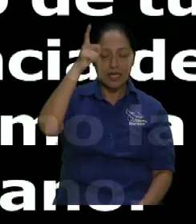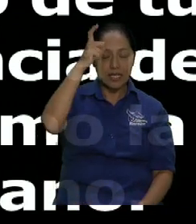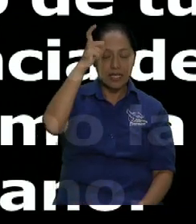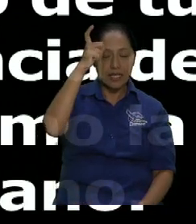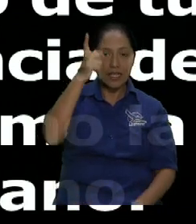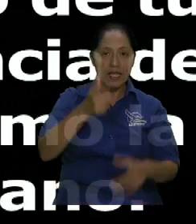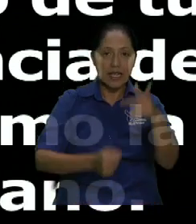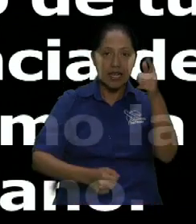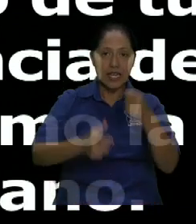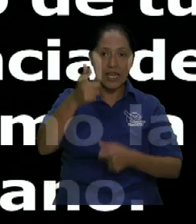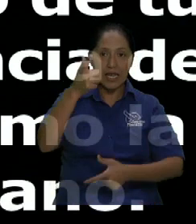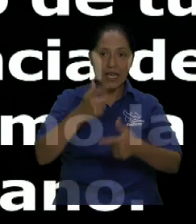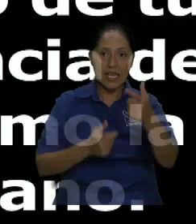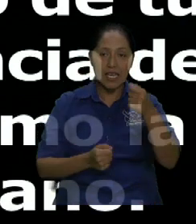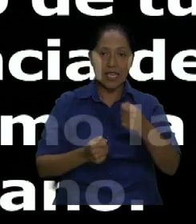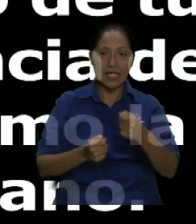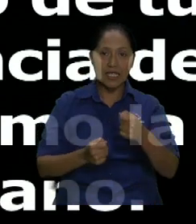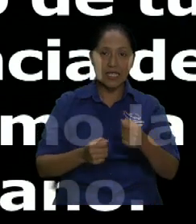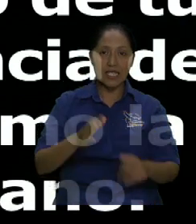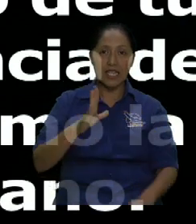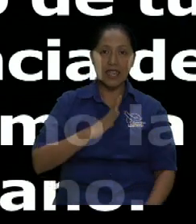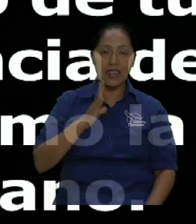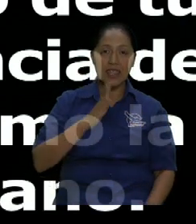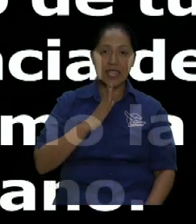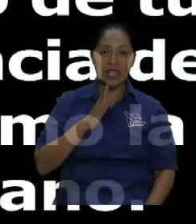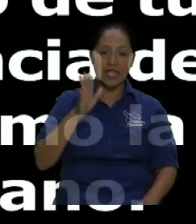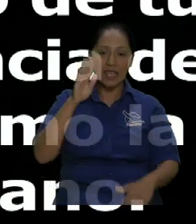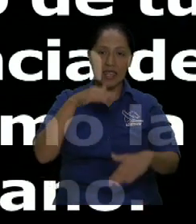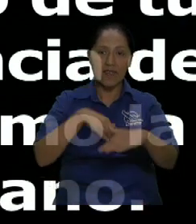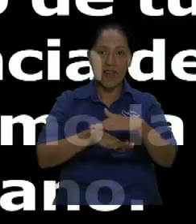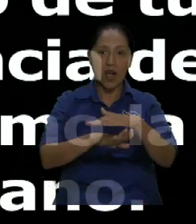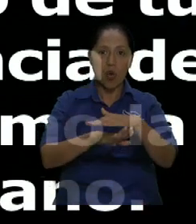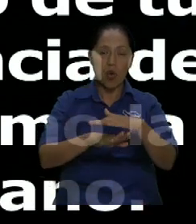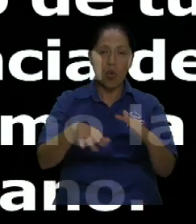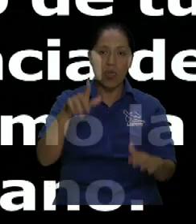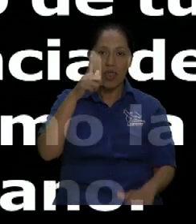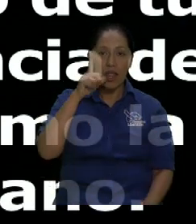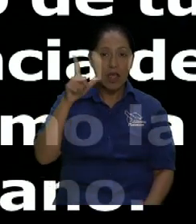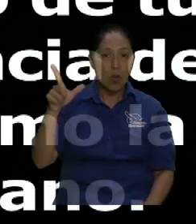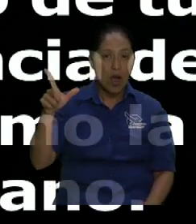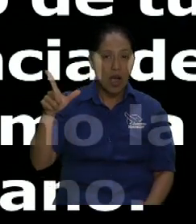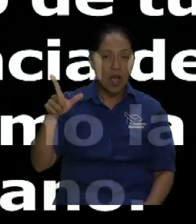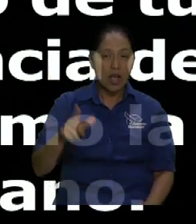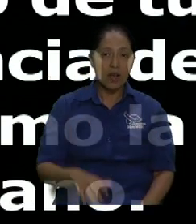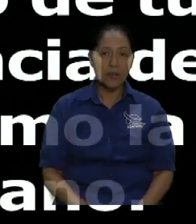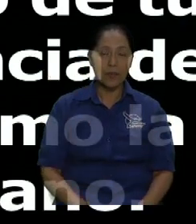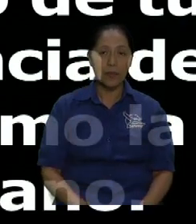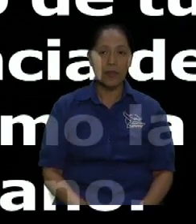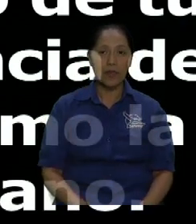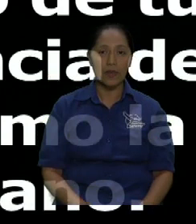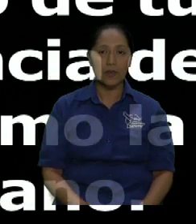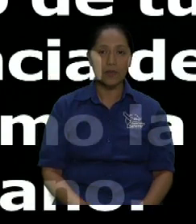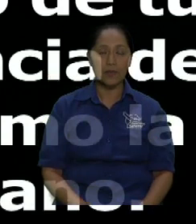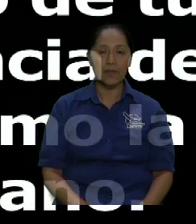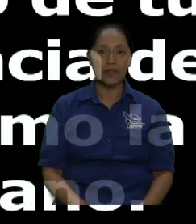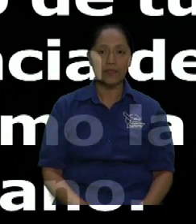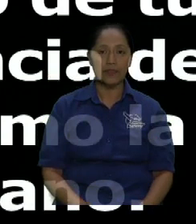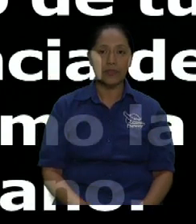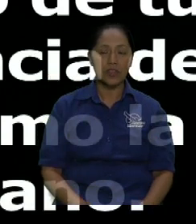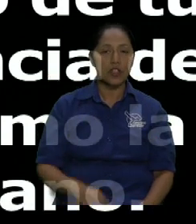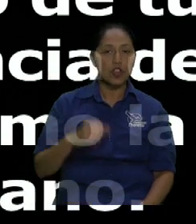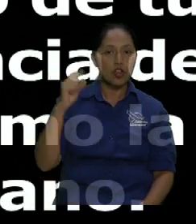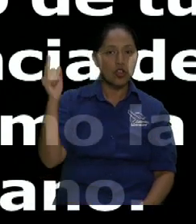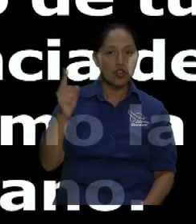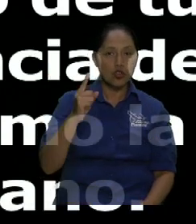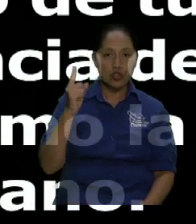hay debajo de tu lengua ah ah entonces los que los que comen son los que toman